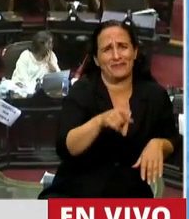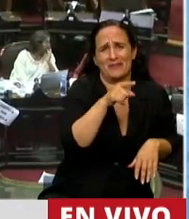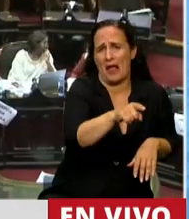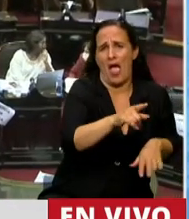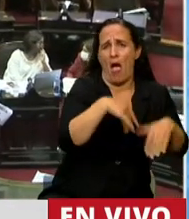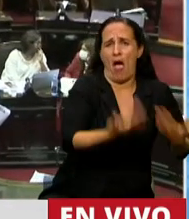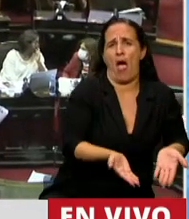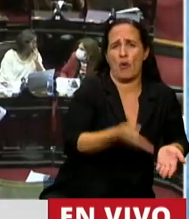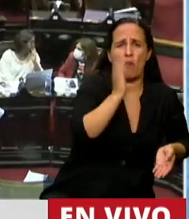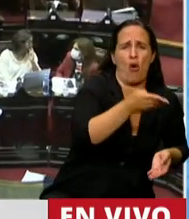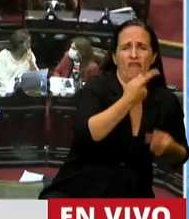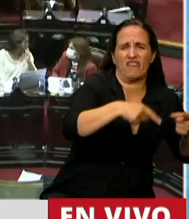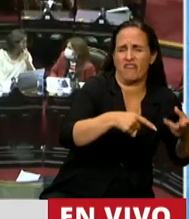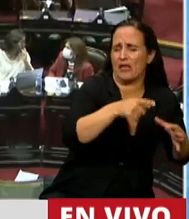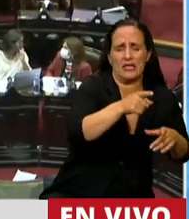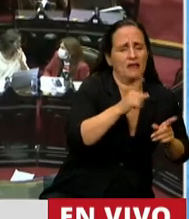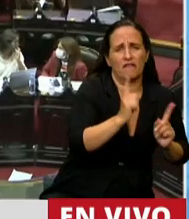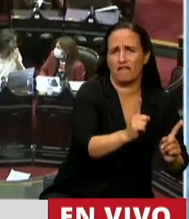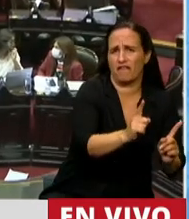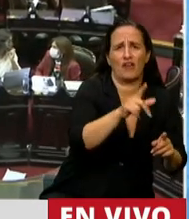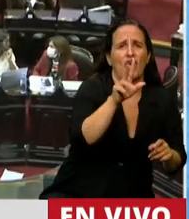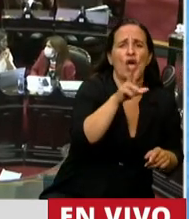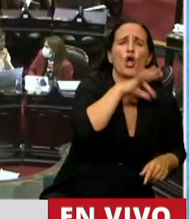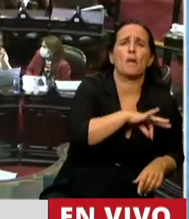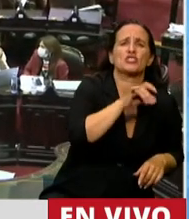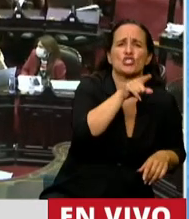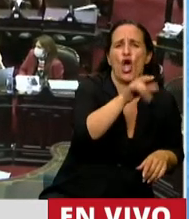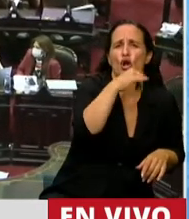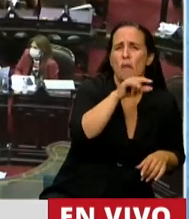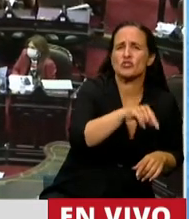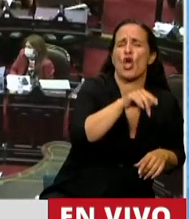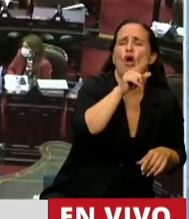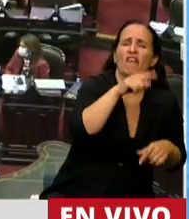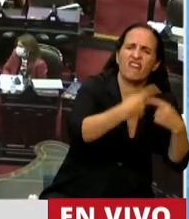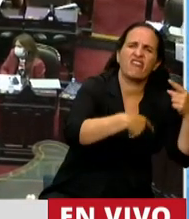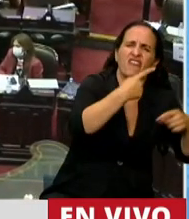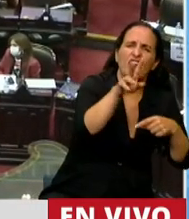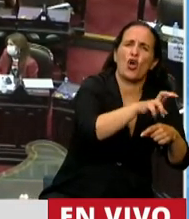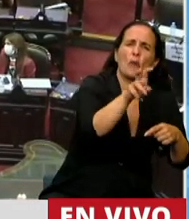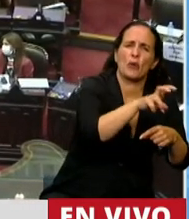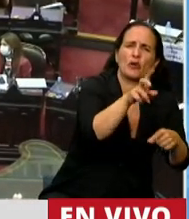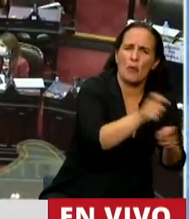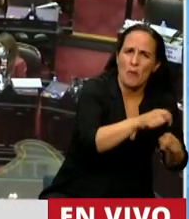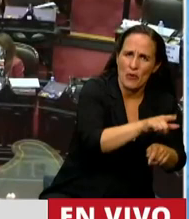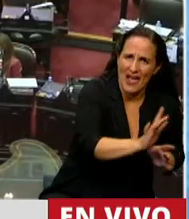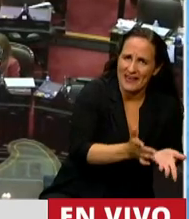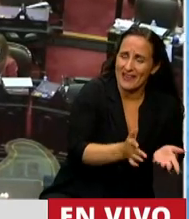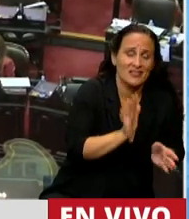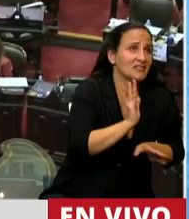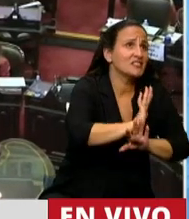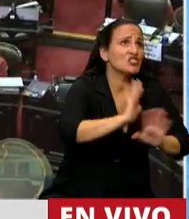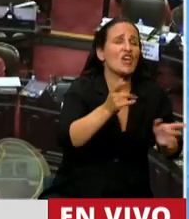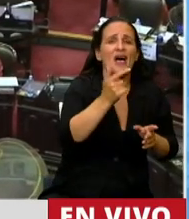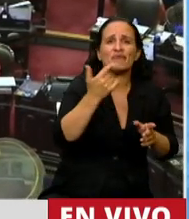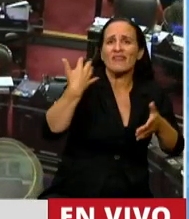del abuso. Quieren seguir cobrándole las comisiones. Es decir, hay un sistema, y sobre todo está arraigado en nuestra